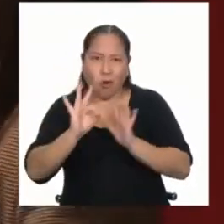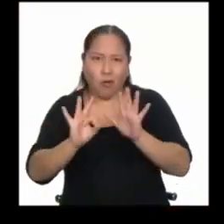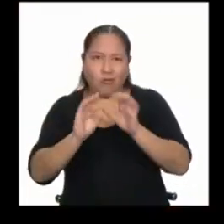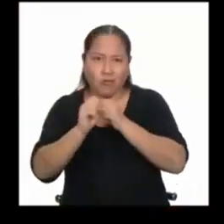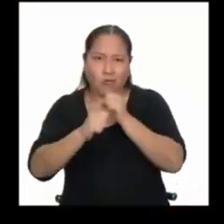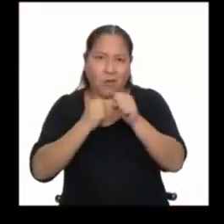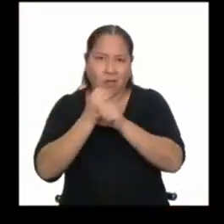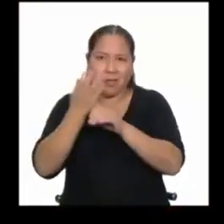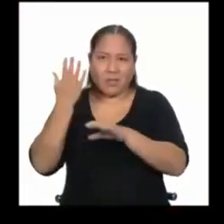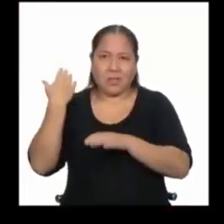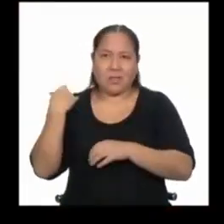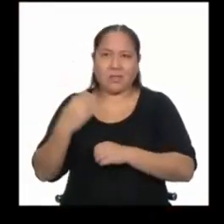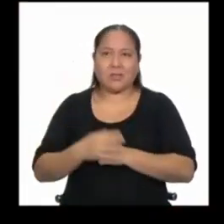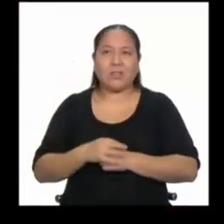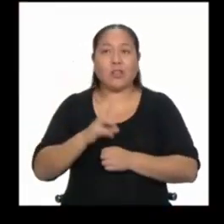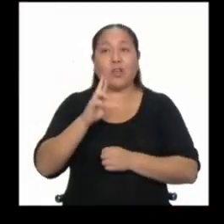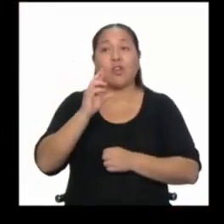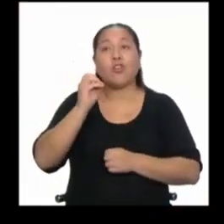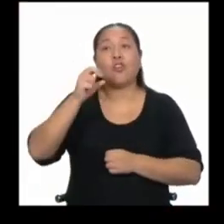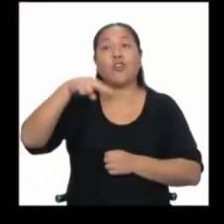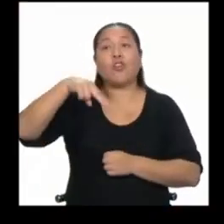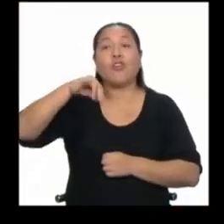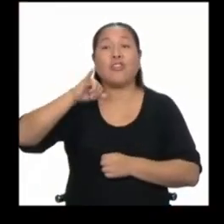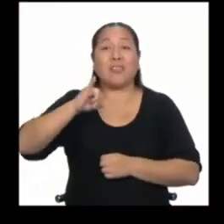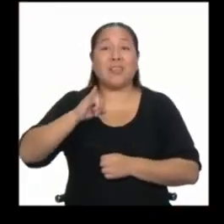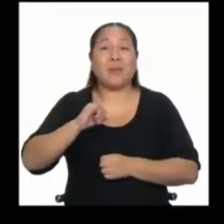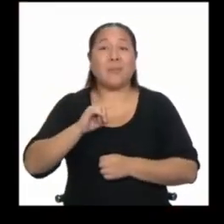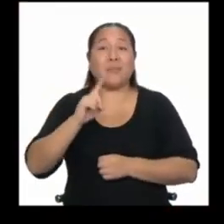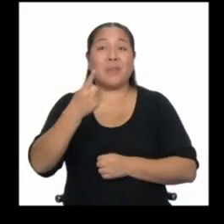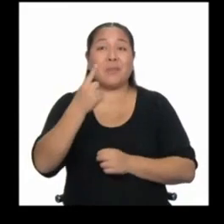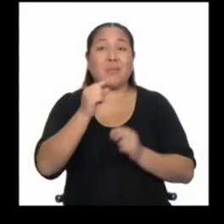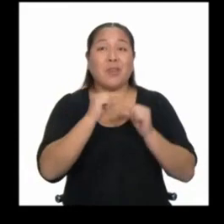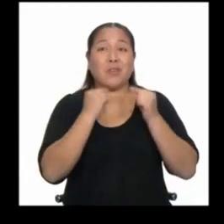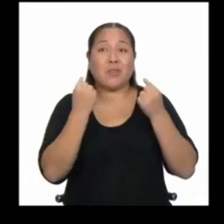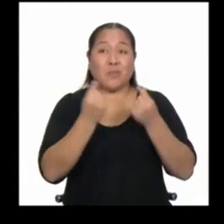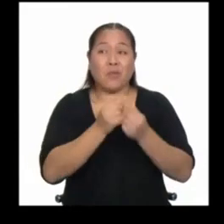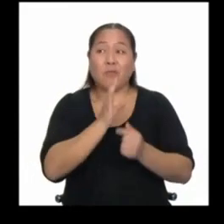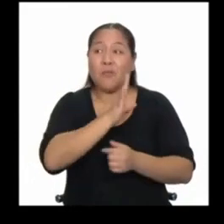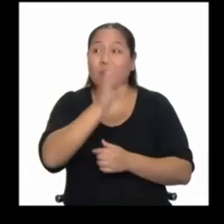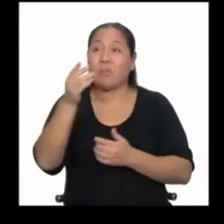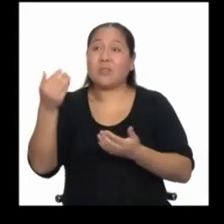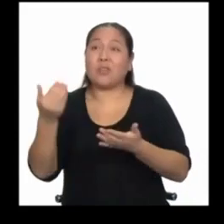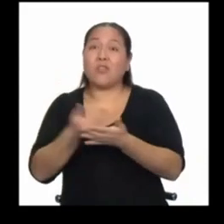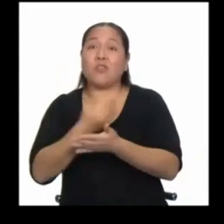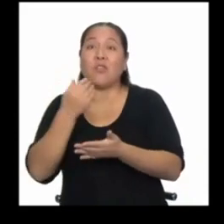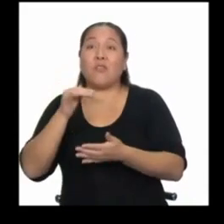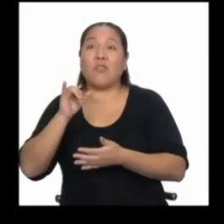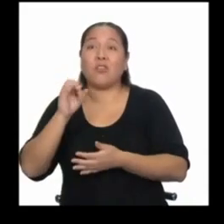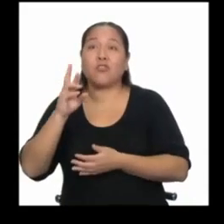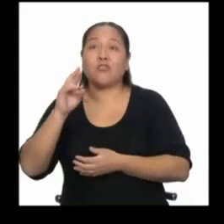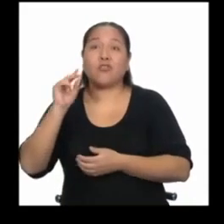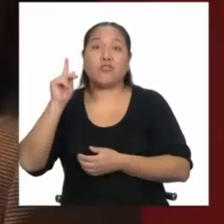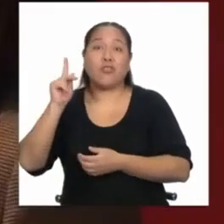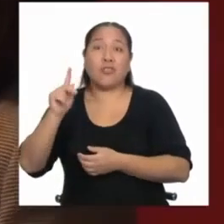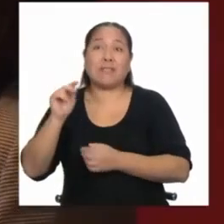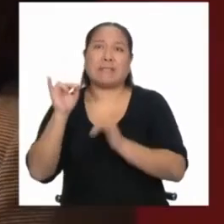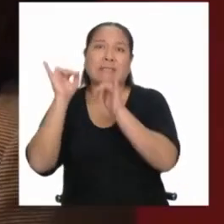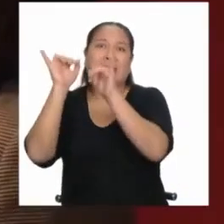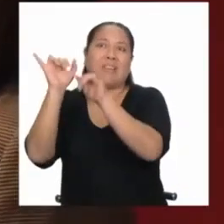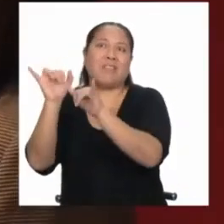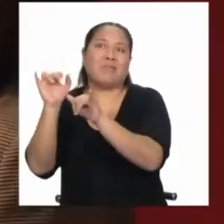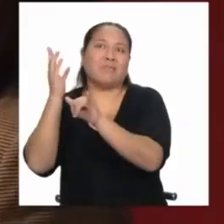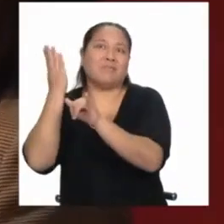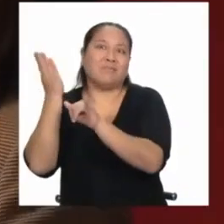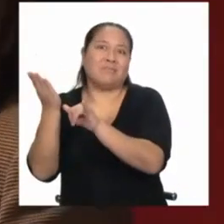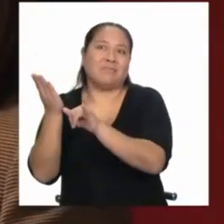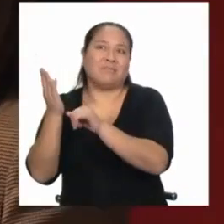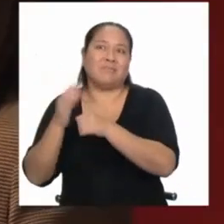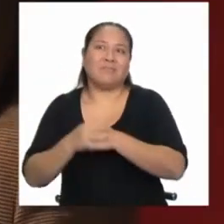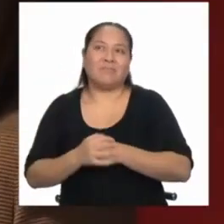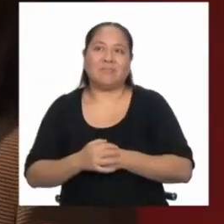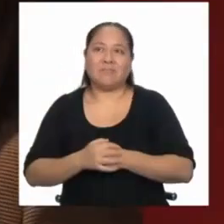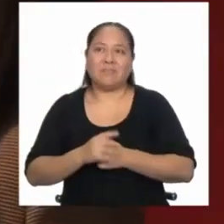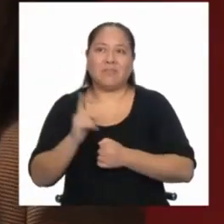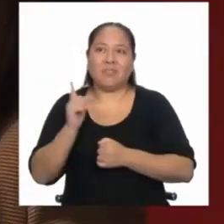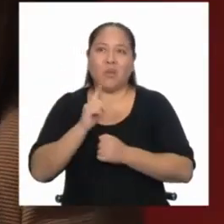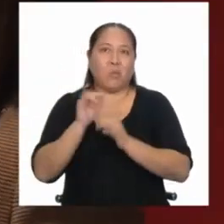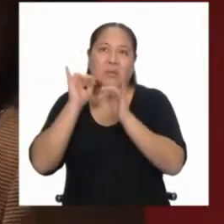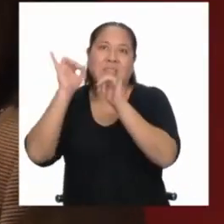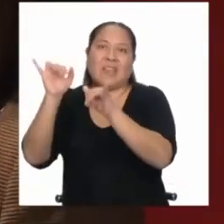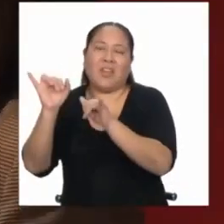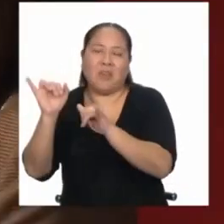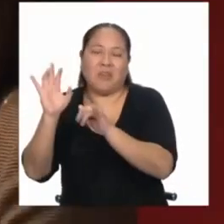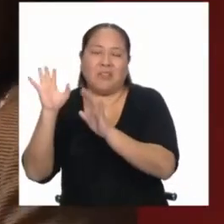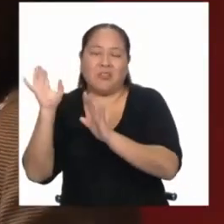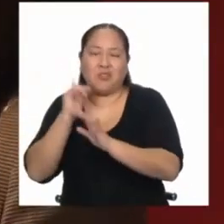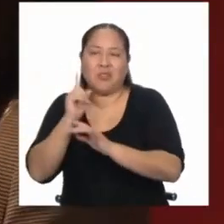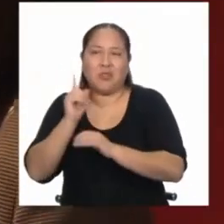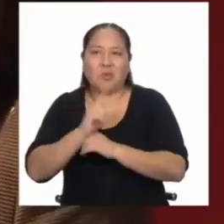Ronnie, miembro de la compañía, primera promoción. Nos fuimos a Nueva York con él. Como les explico, que se quedó ahí. No porque se quedó,